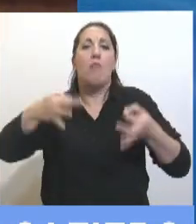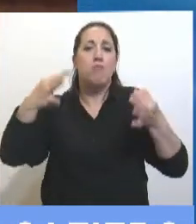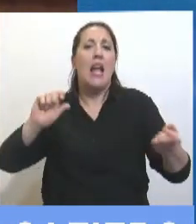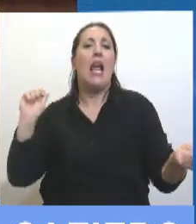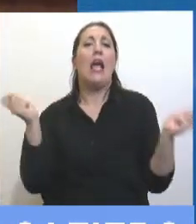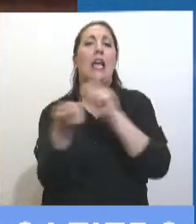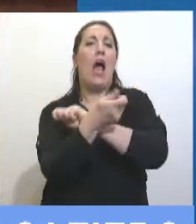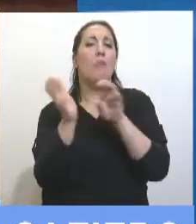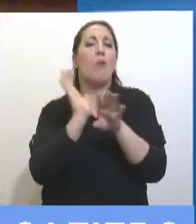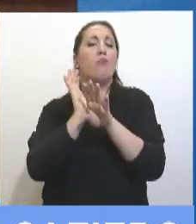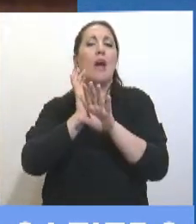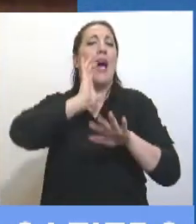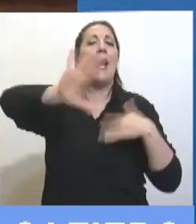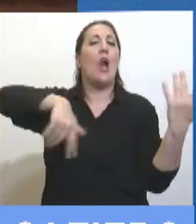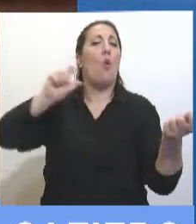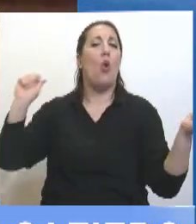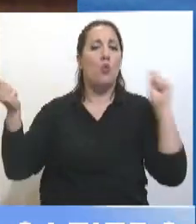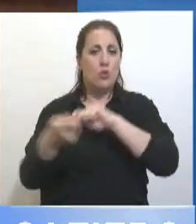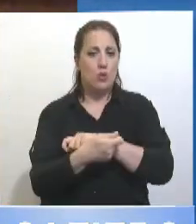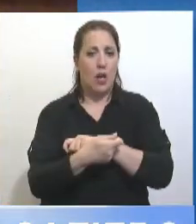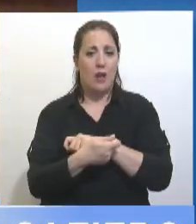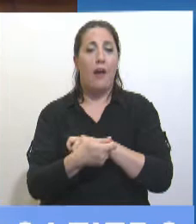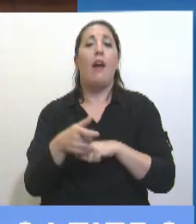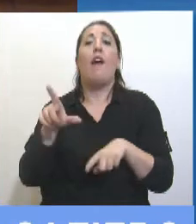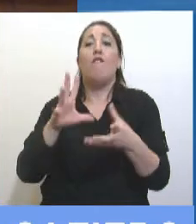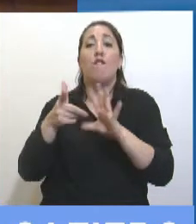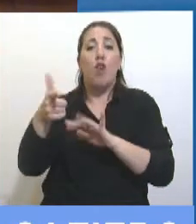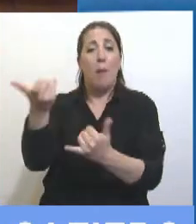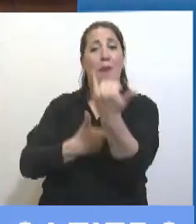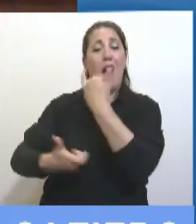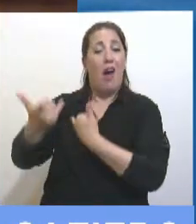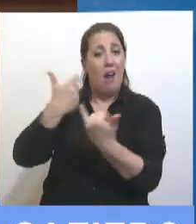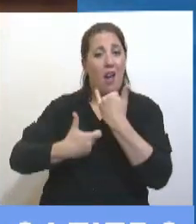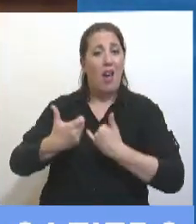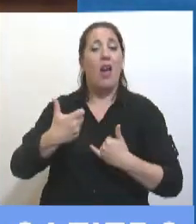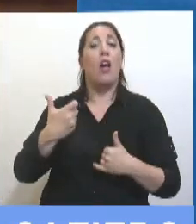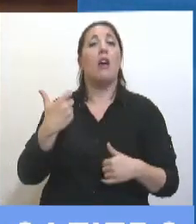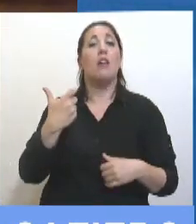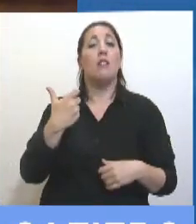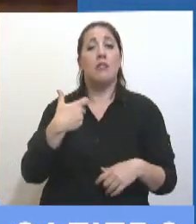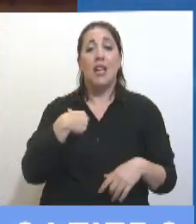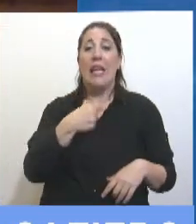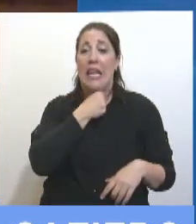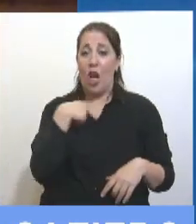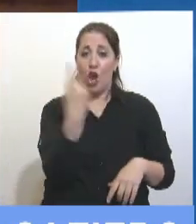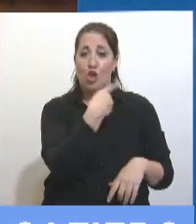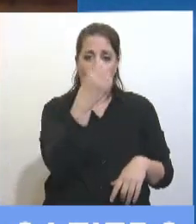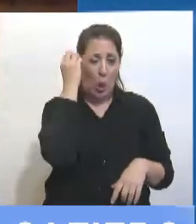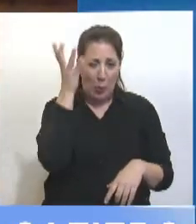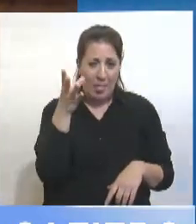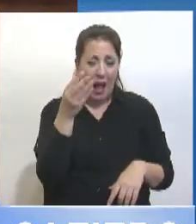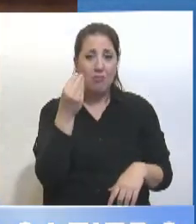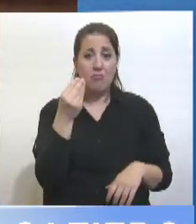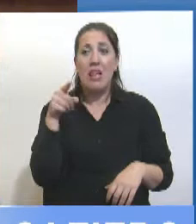revolucionario. Y poco nos quieren hacer olvidar que fueron quienes gobernaron el país